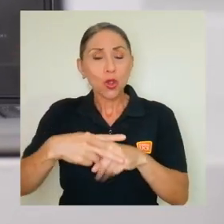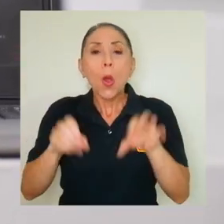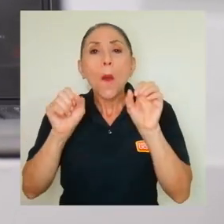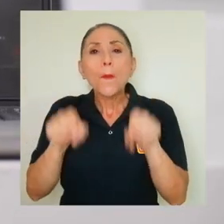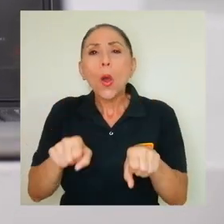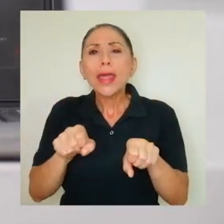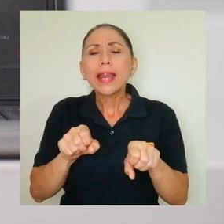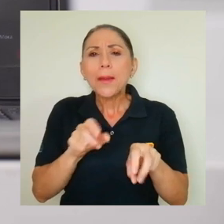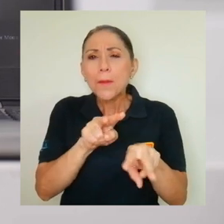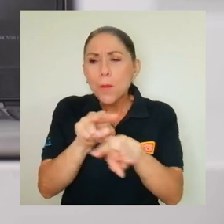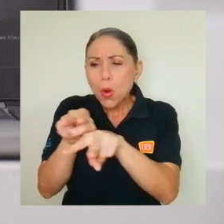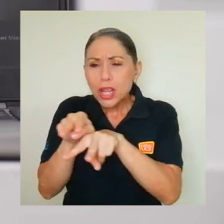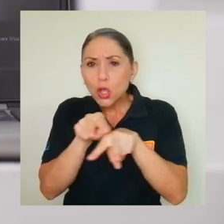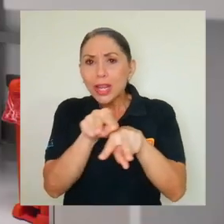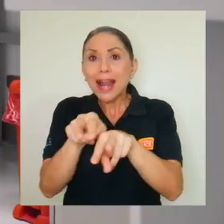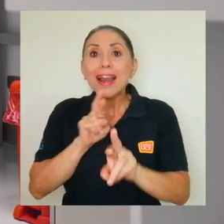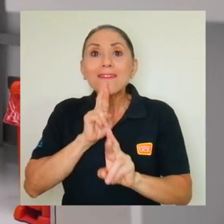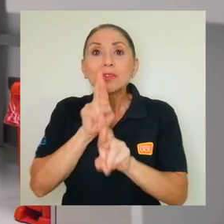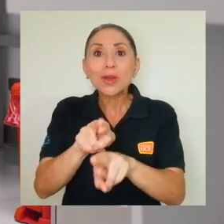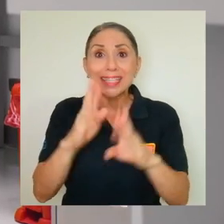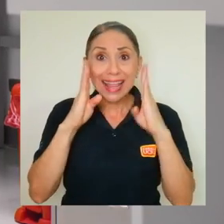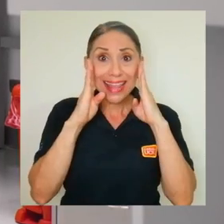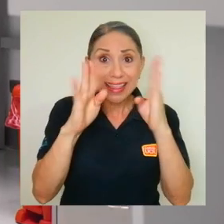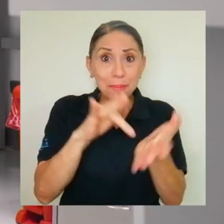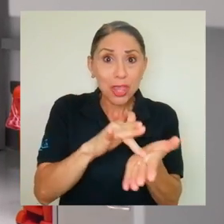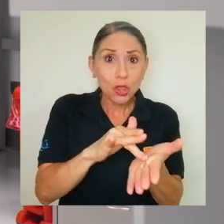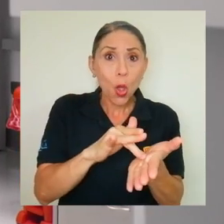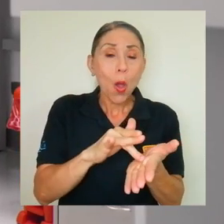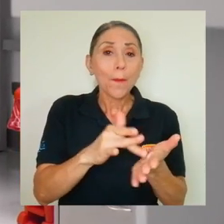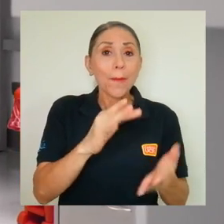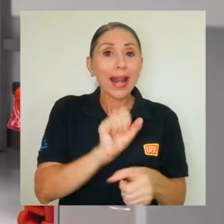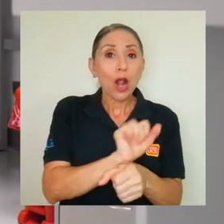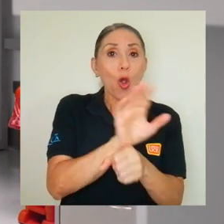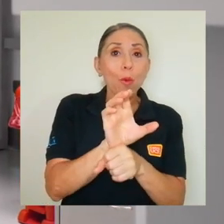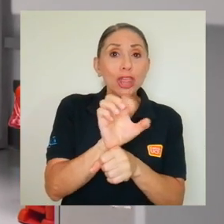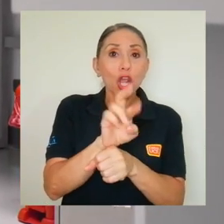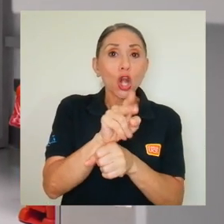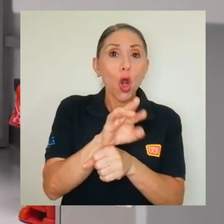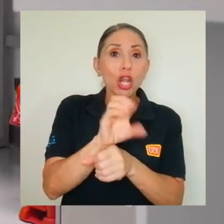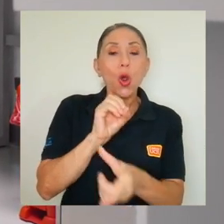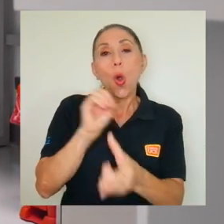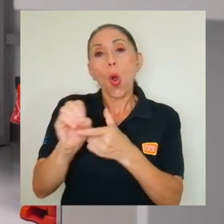monitorear la respuesta al tratamiento, ya sea para COVID crónico o para COVID agudo.